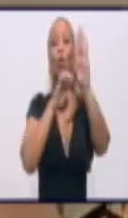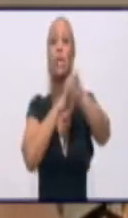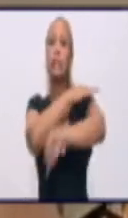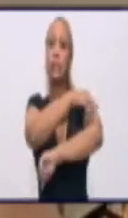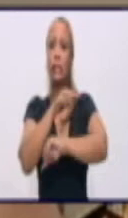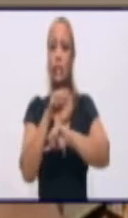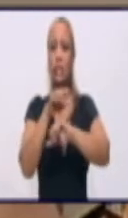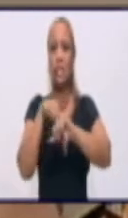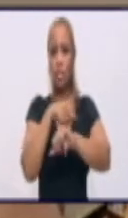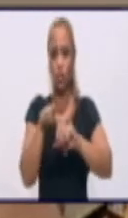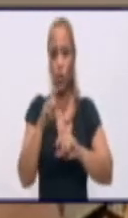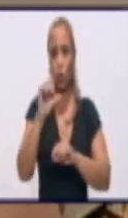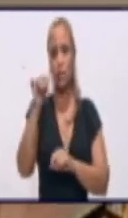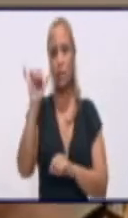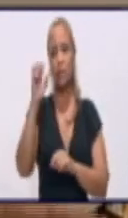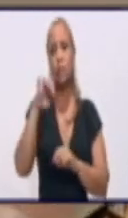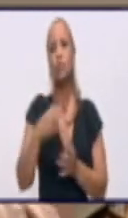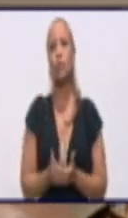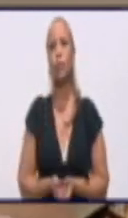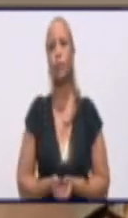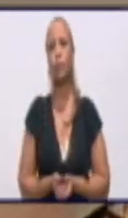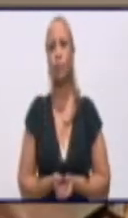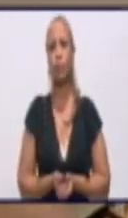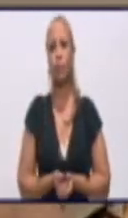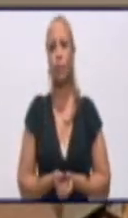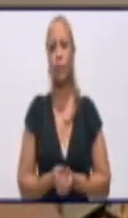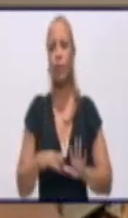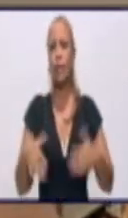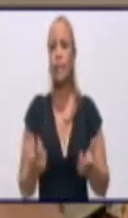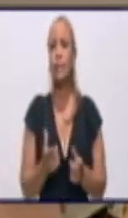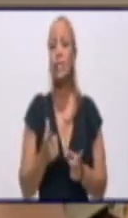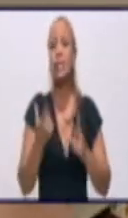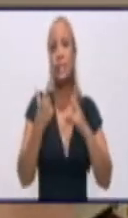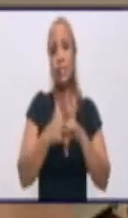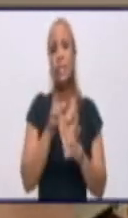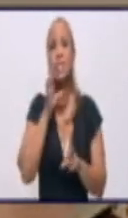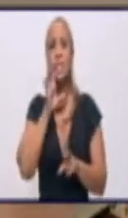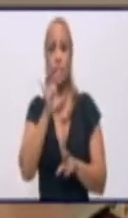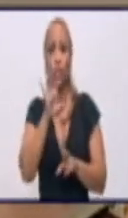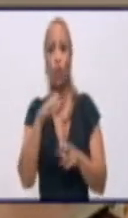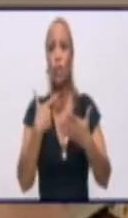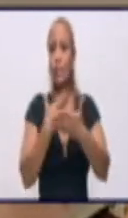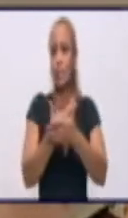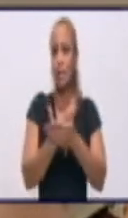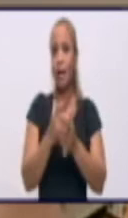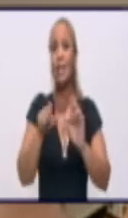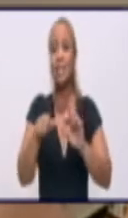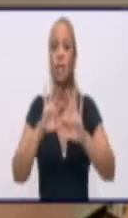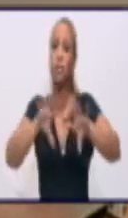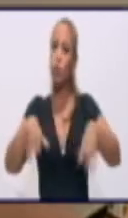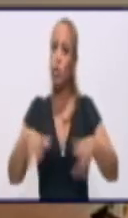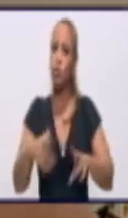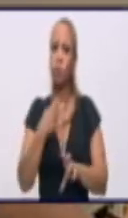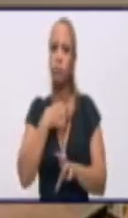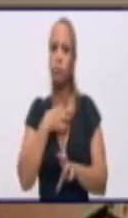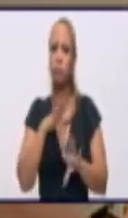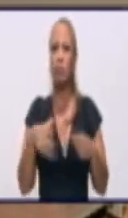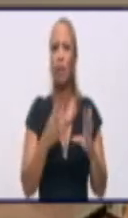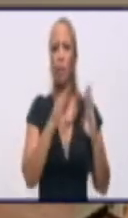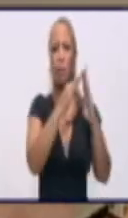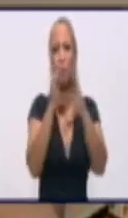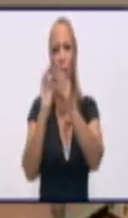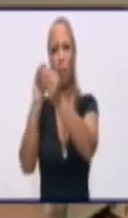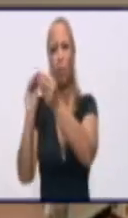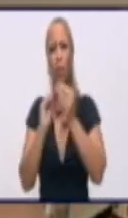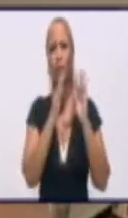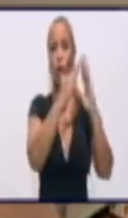Esa es la situación hoy que está implicado Bado del Yeso propiamente y grito de llano. Esa es la situación hoy, un evento que ya, que